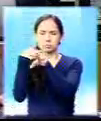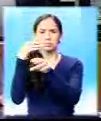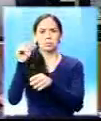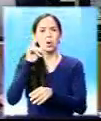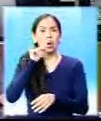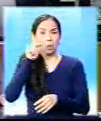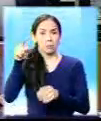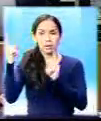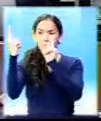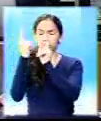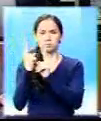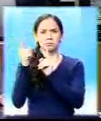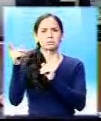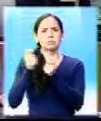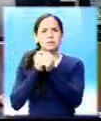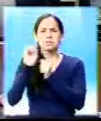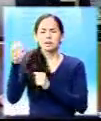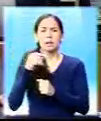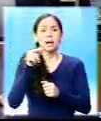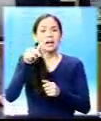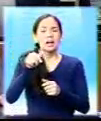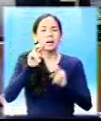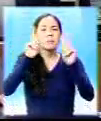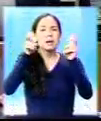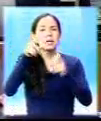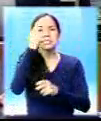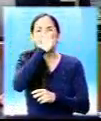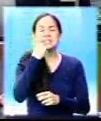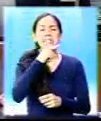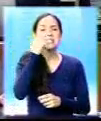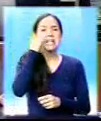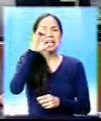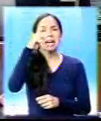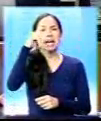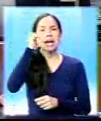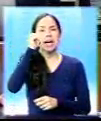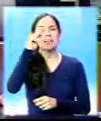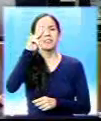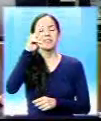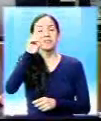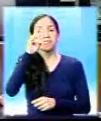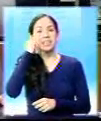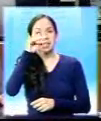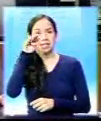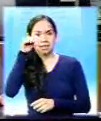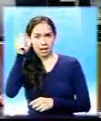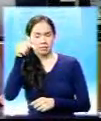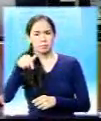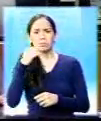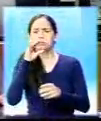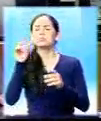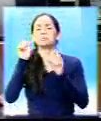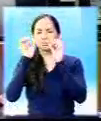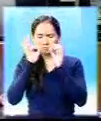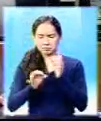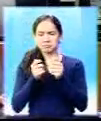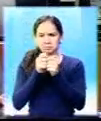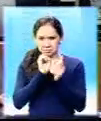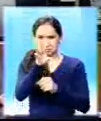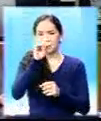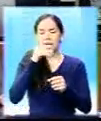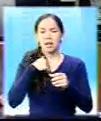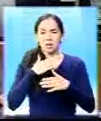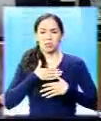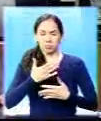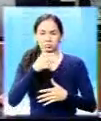creyente adhesivo del caso Cicavisa sugiere que los hijos de Cristina y su esposo Roberto Barreda habrían salido del país con pasaportes